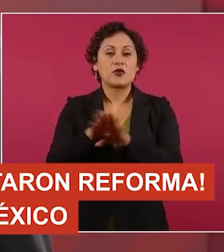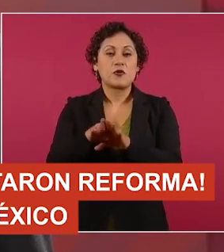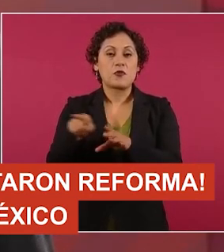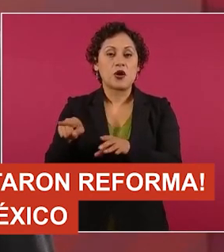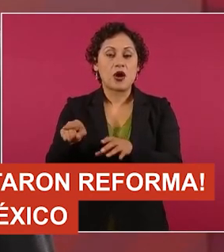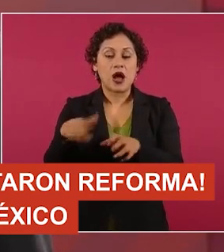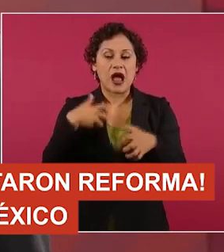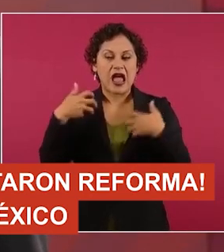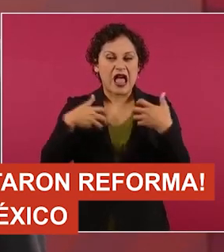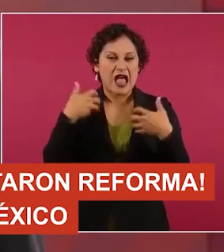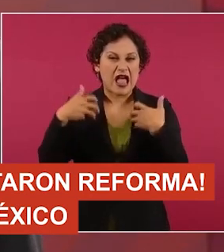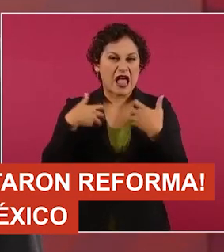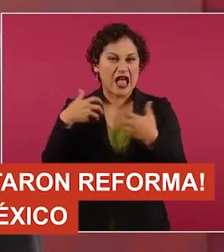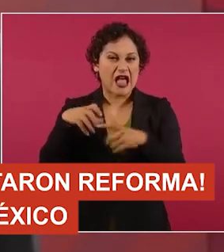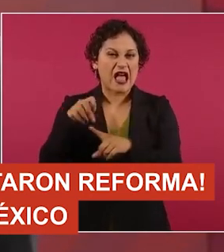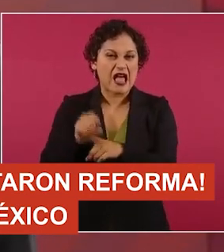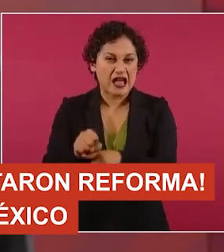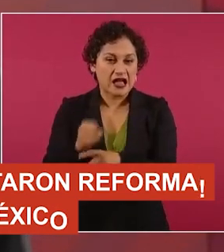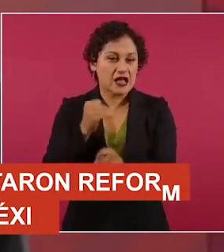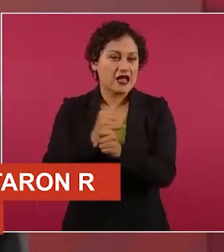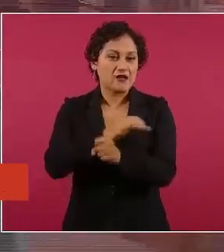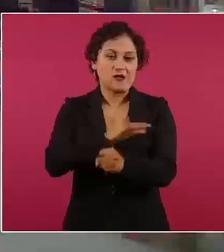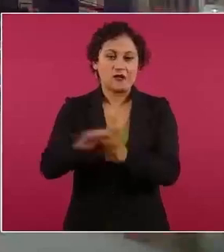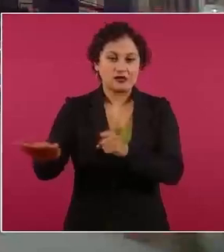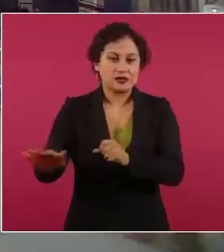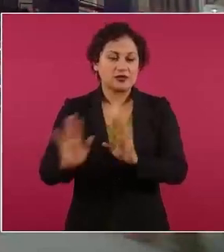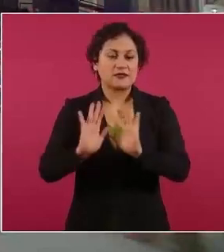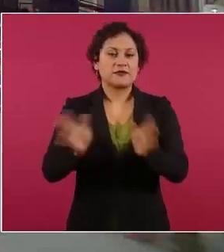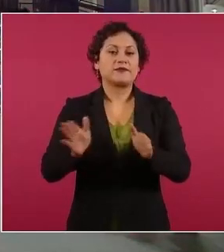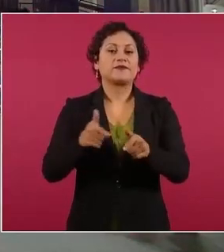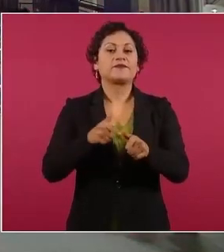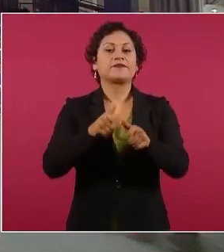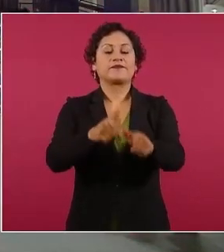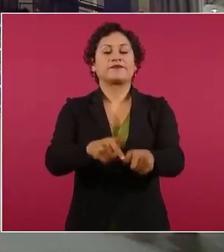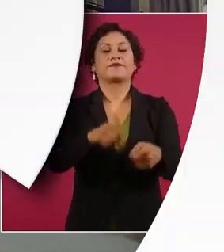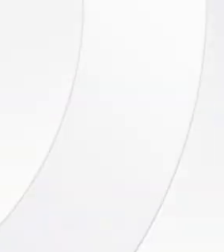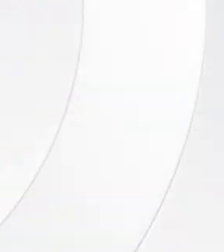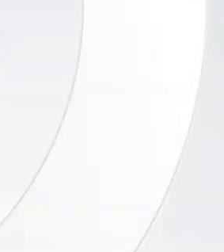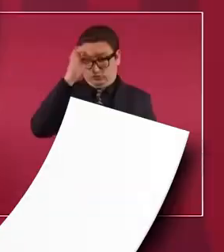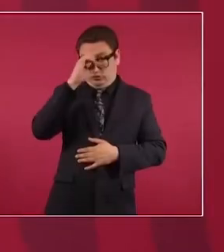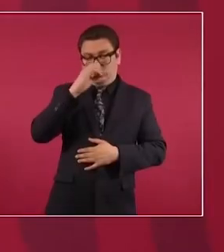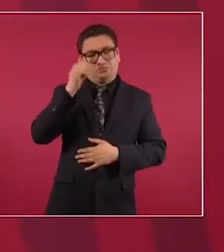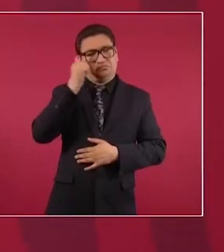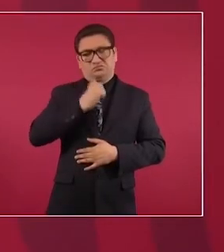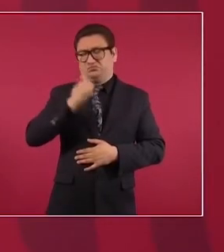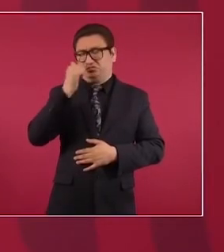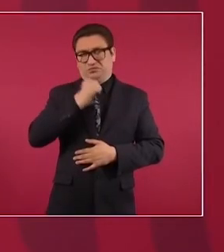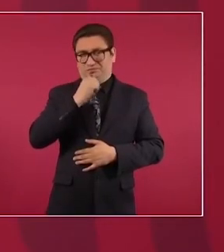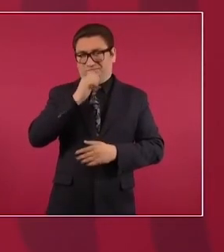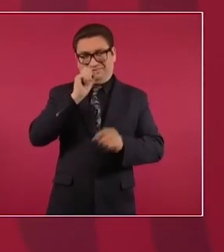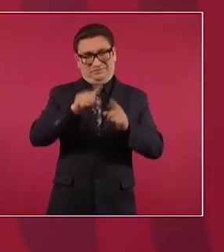entonces ahora sí nos vamos mujer hombre ya dos vamos primero